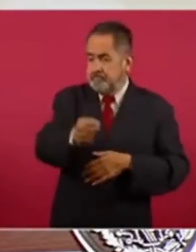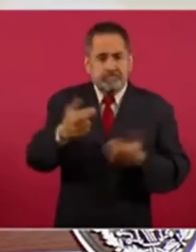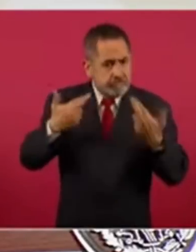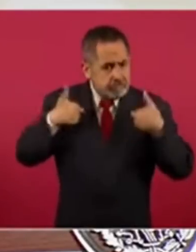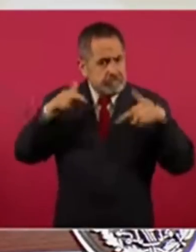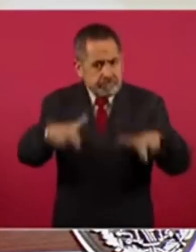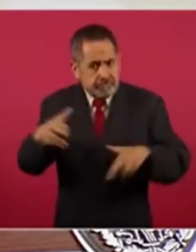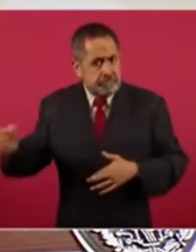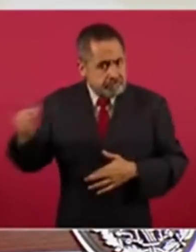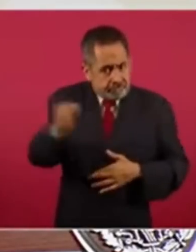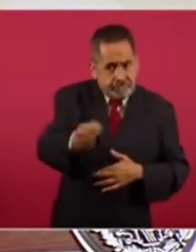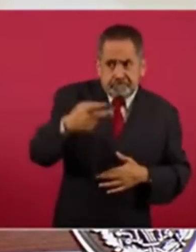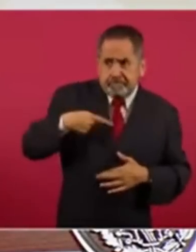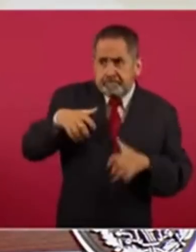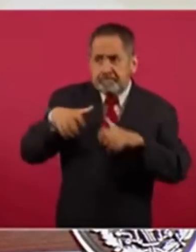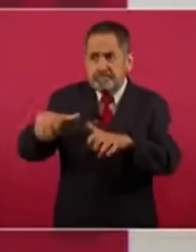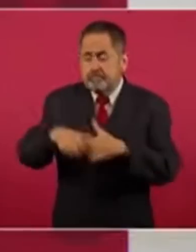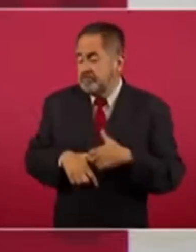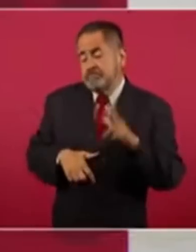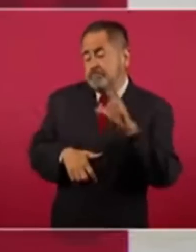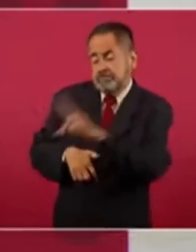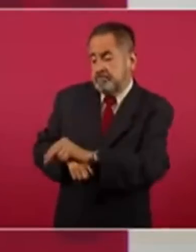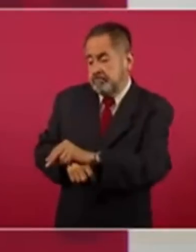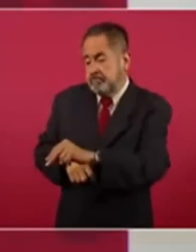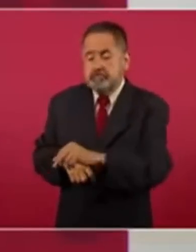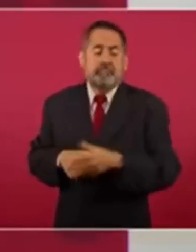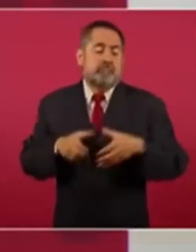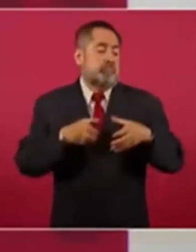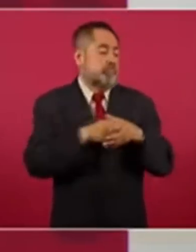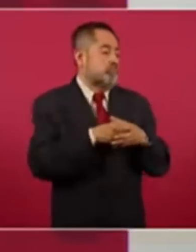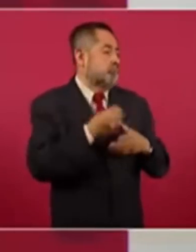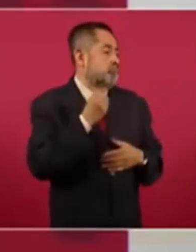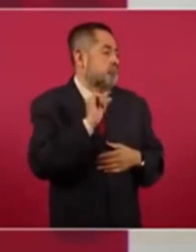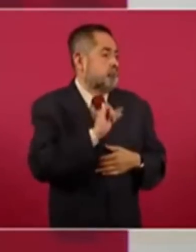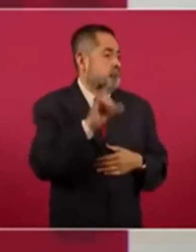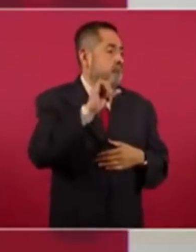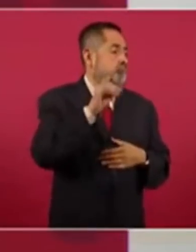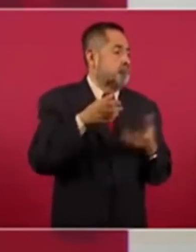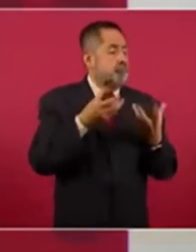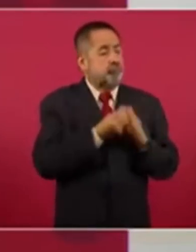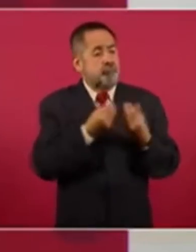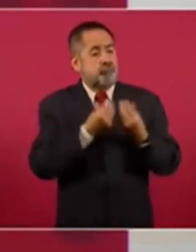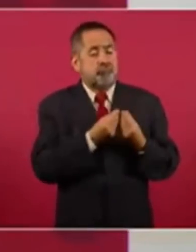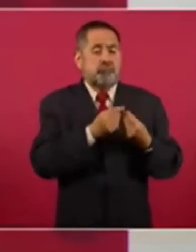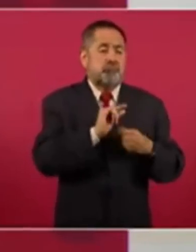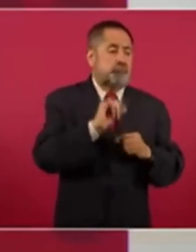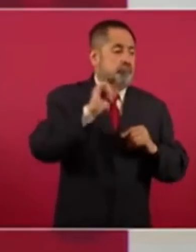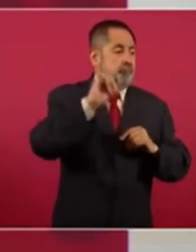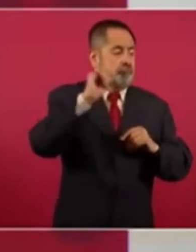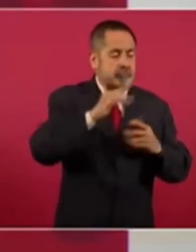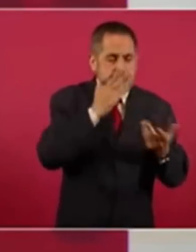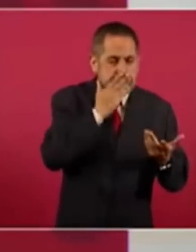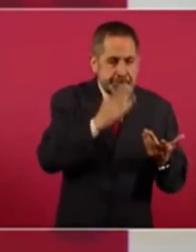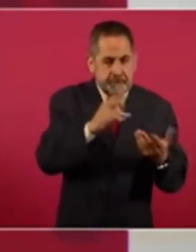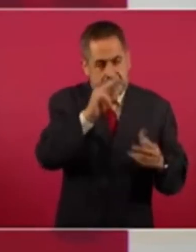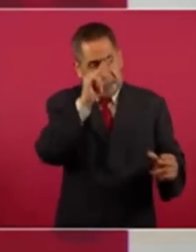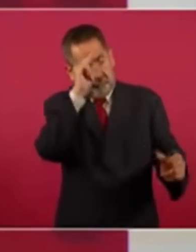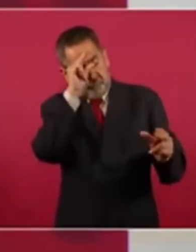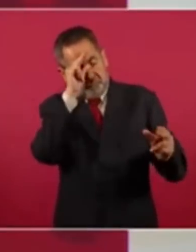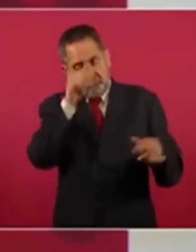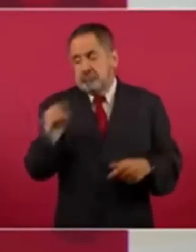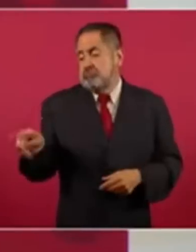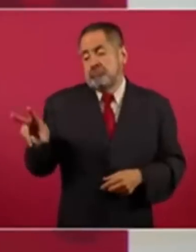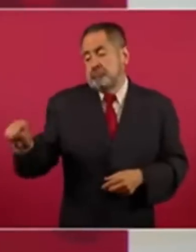populares, tenían que ser los sabiondos,